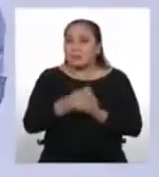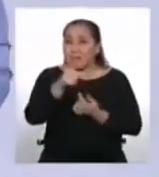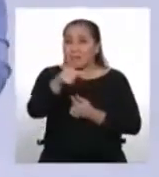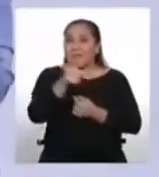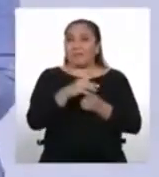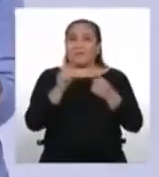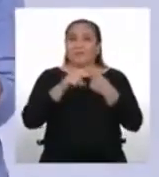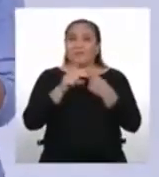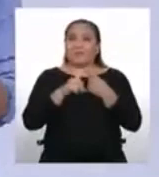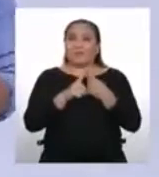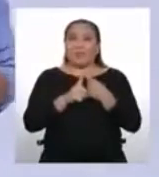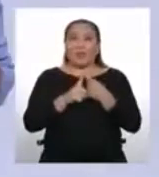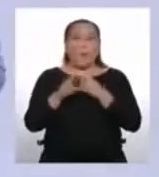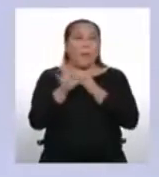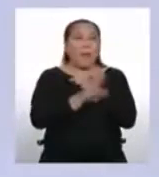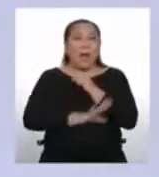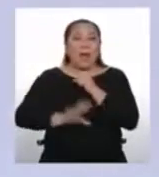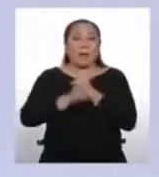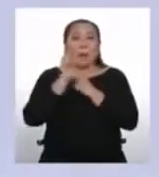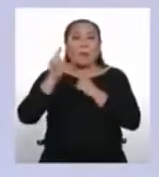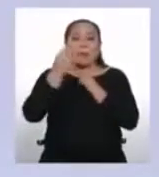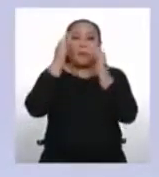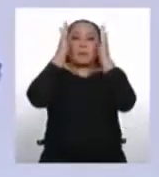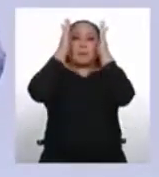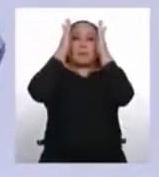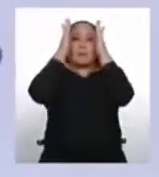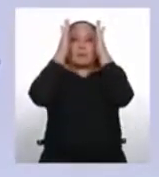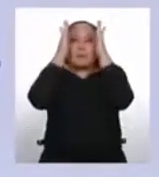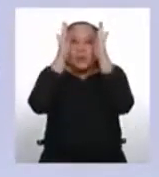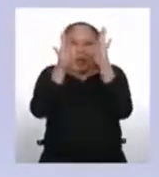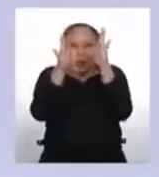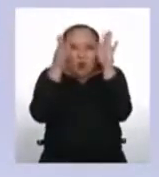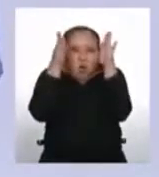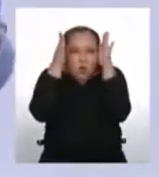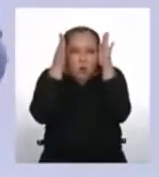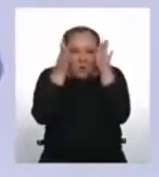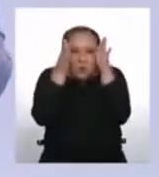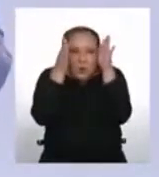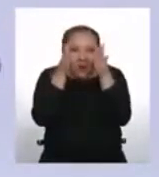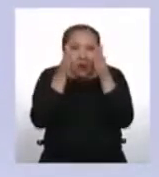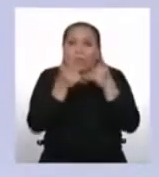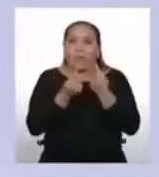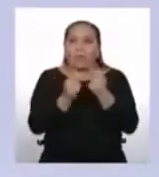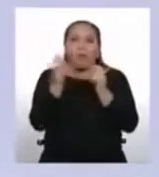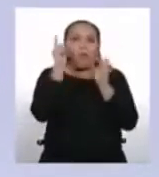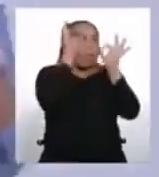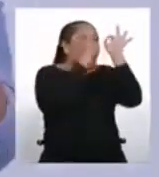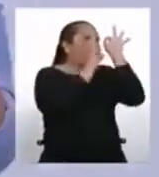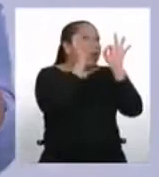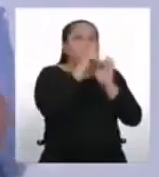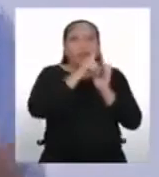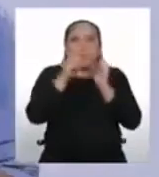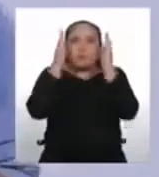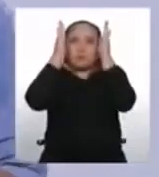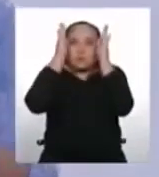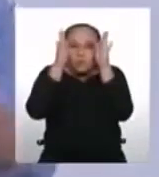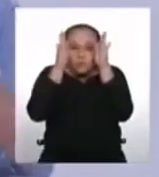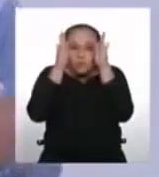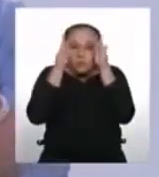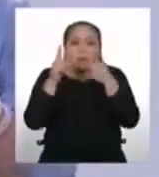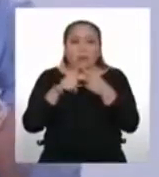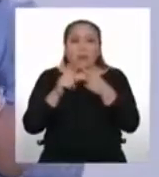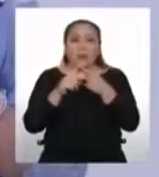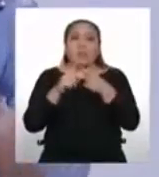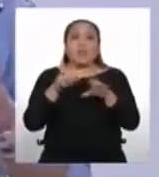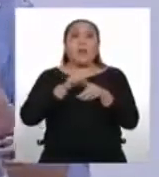ahí va el tip uno. Lo básico es estar atentas y atentos, concentrarnos y tratar de no distraernos. A eso le llamamos